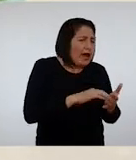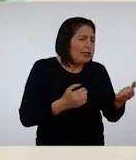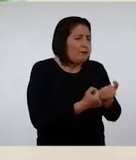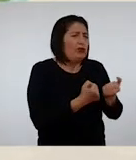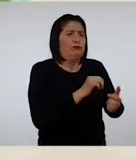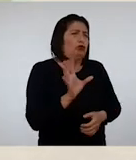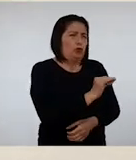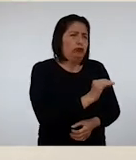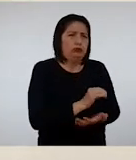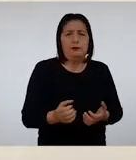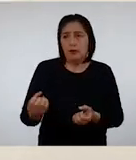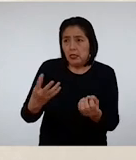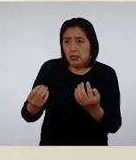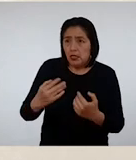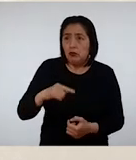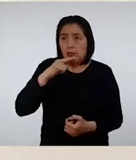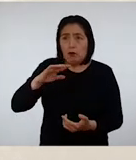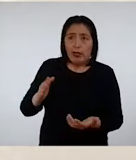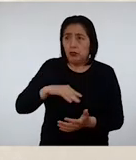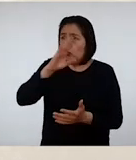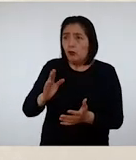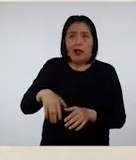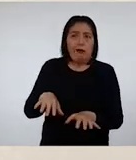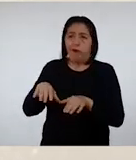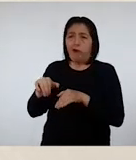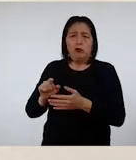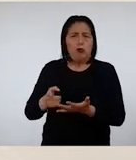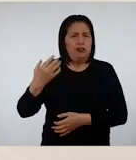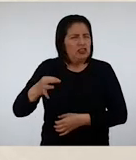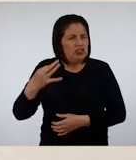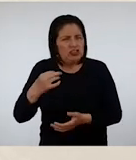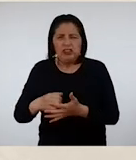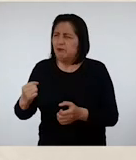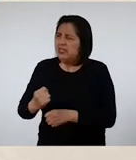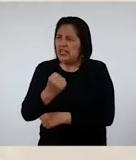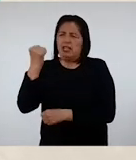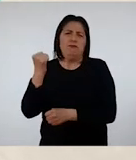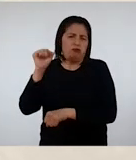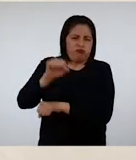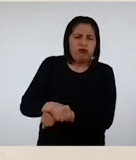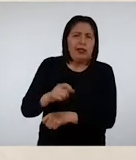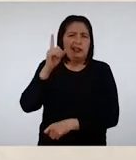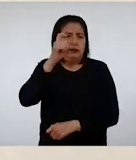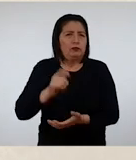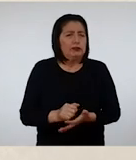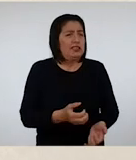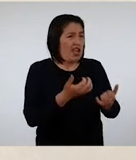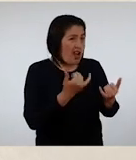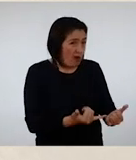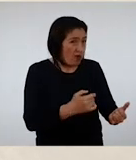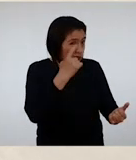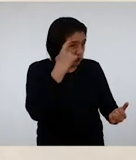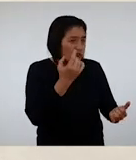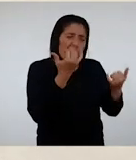solitarios Me contaron que nunca nos rendimos Y que siempre hemos vencido las dificultades Estoy segura que